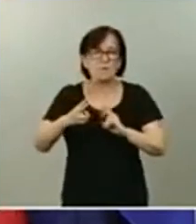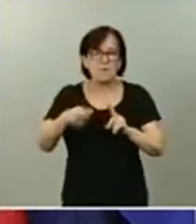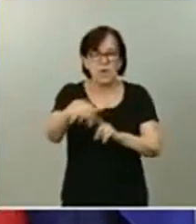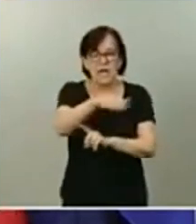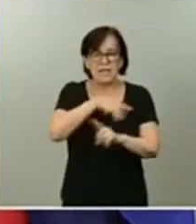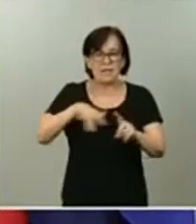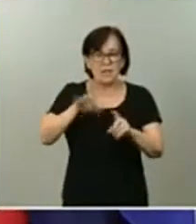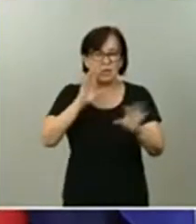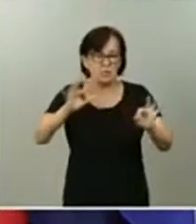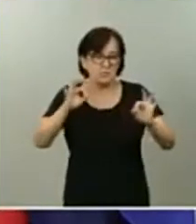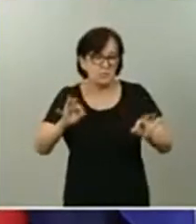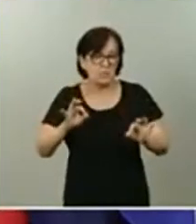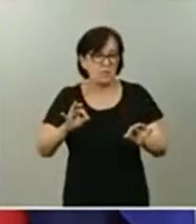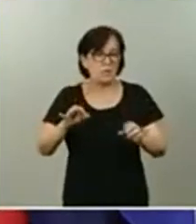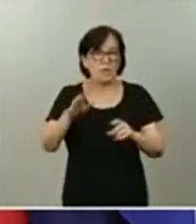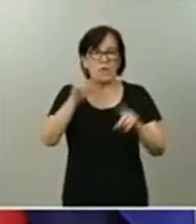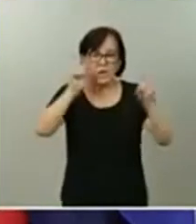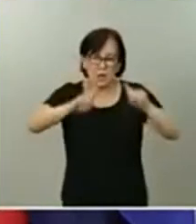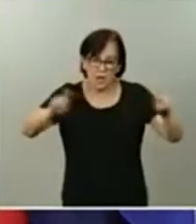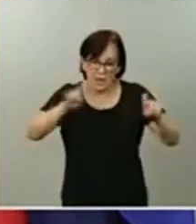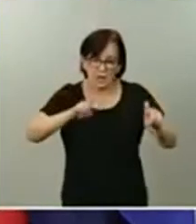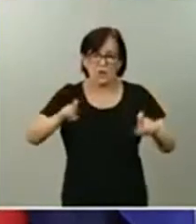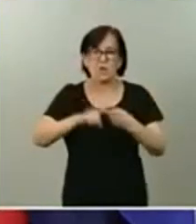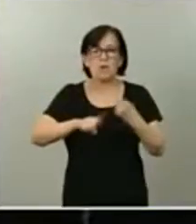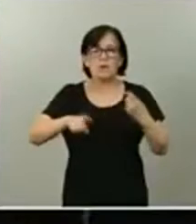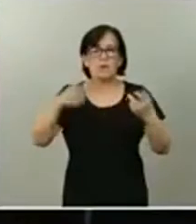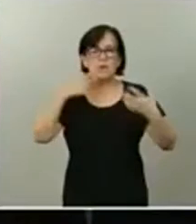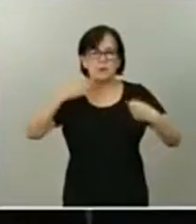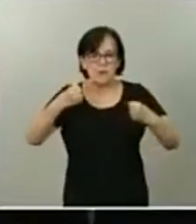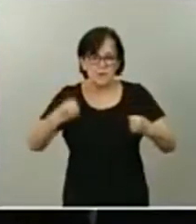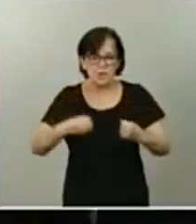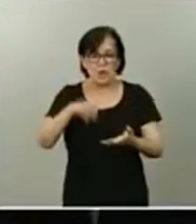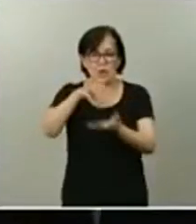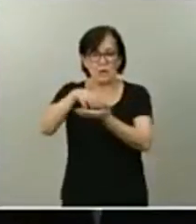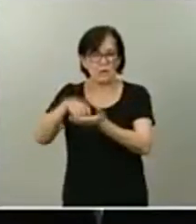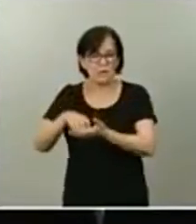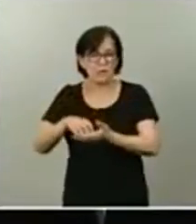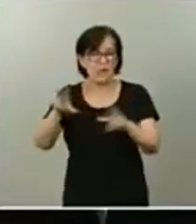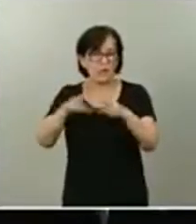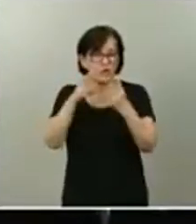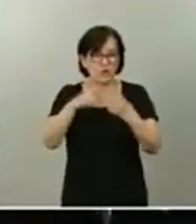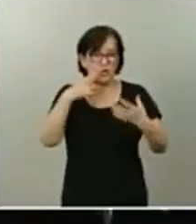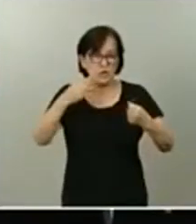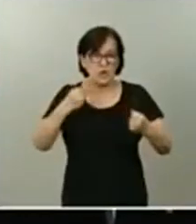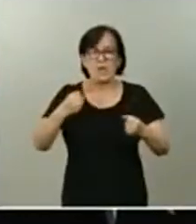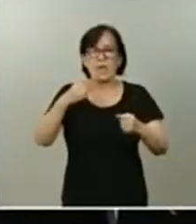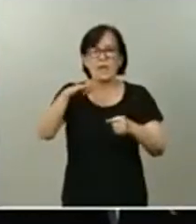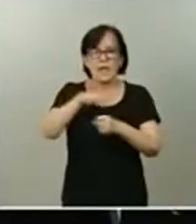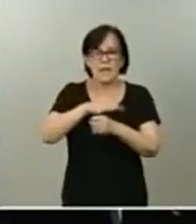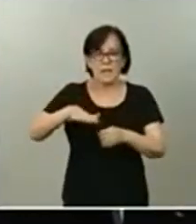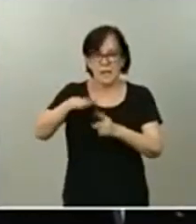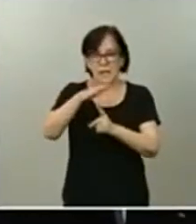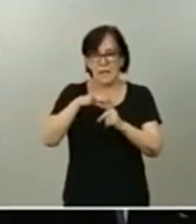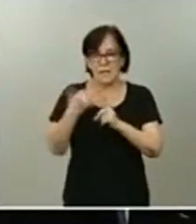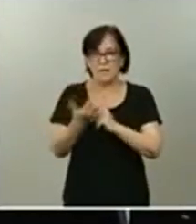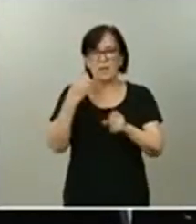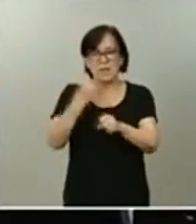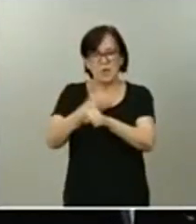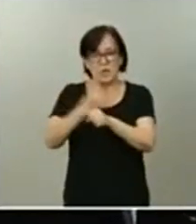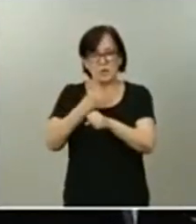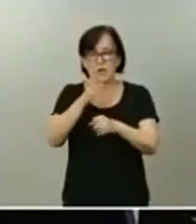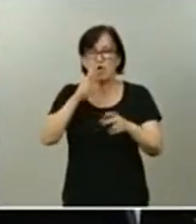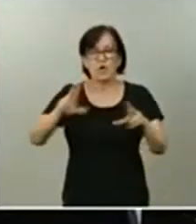pueden ser el entorno educativo, entorno sanitario, los centros sociosanitarios, entorno laboral o también para aquellas poblaciones socialmente